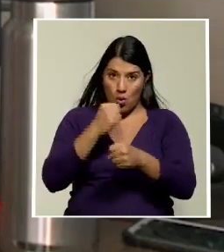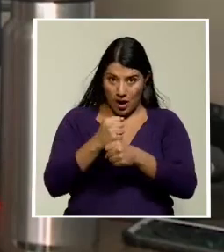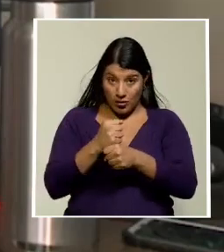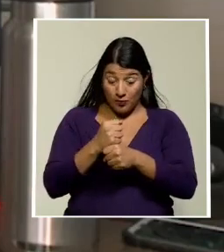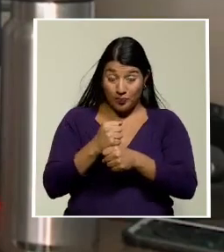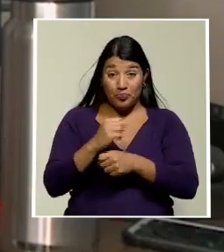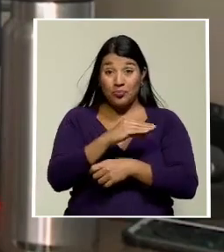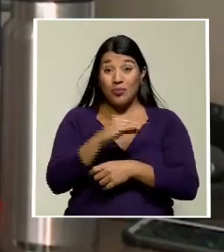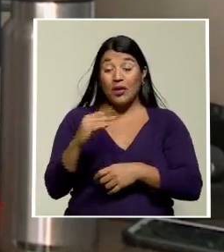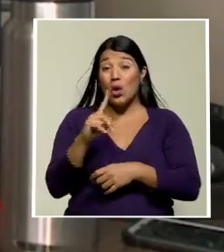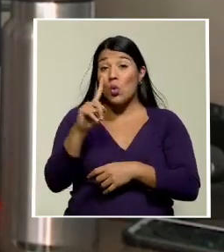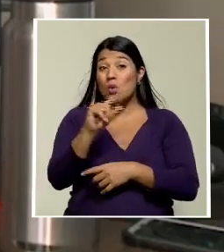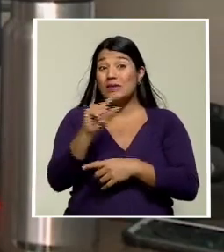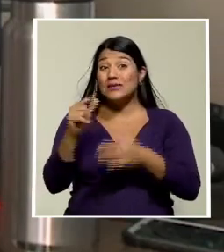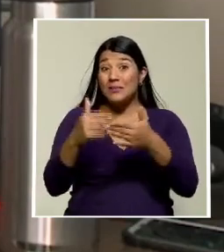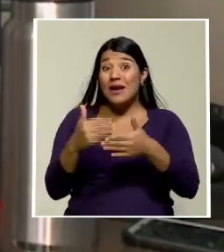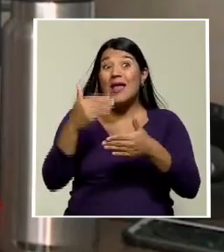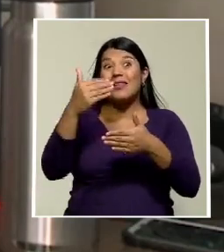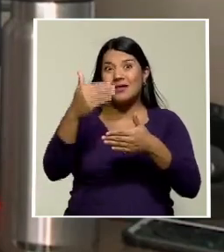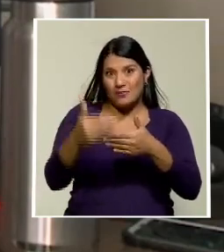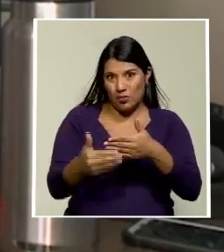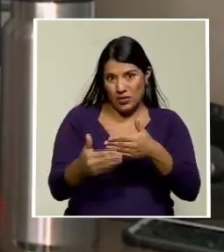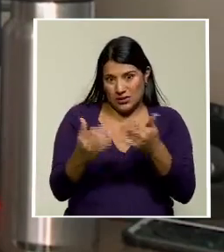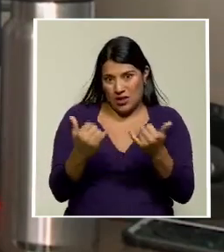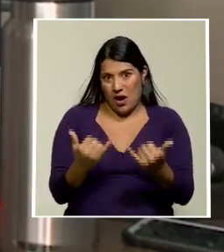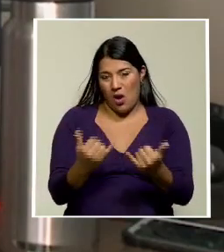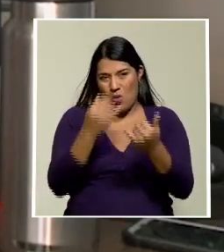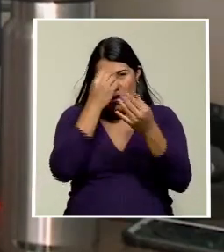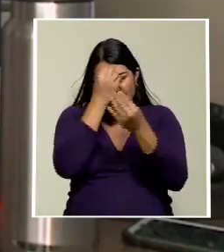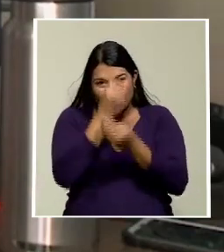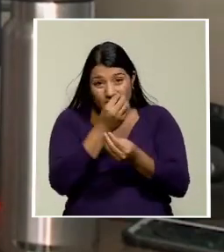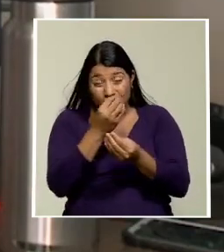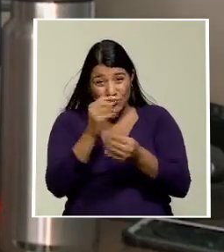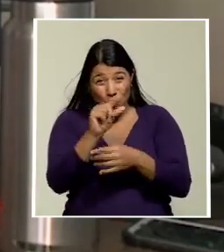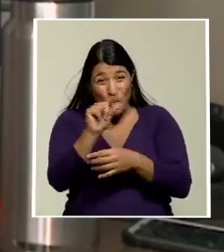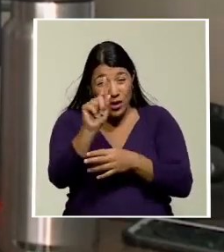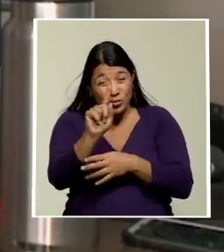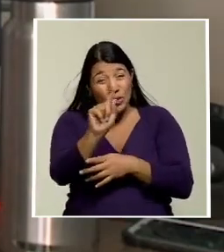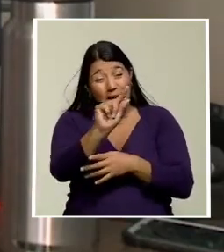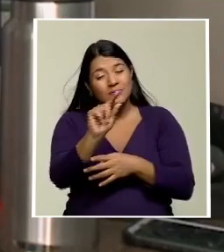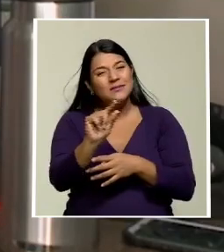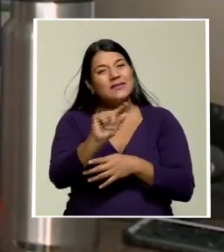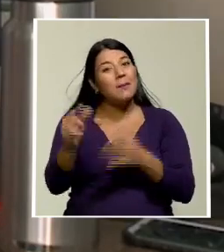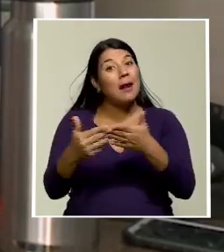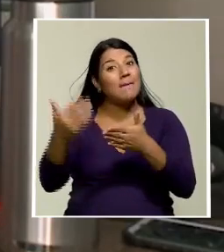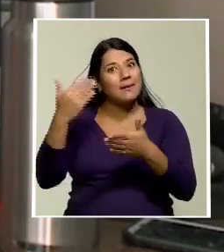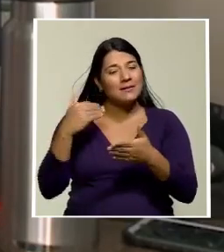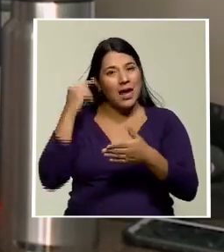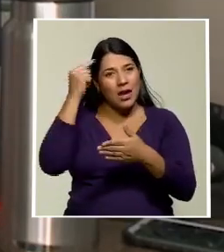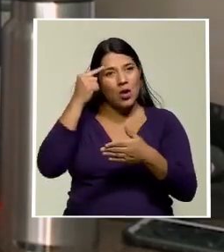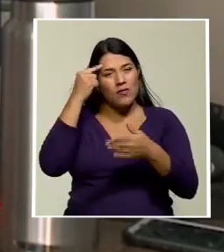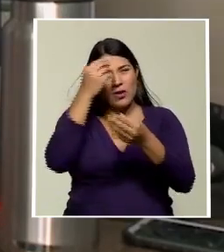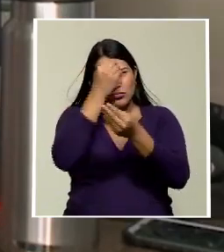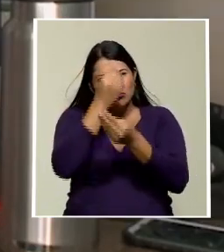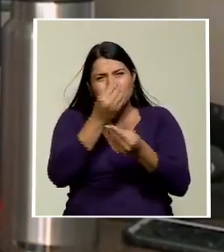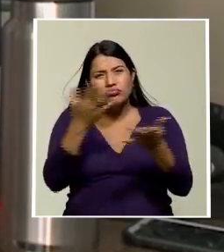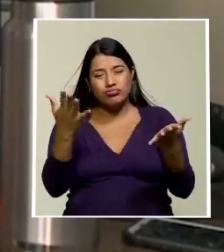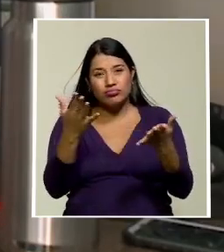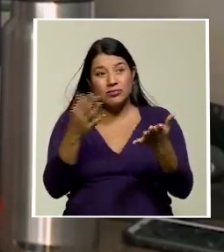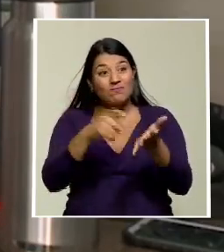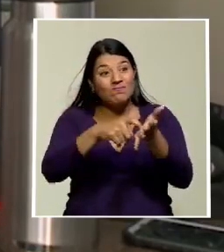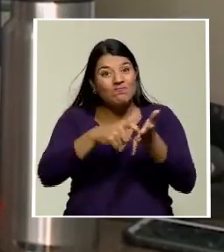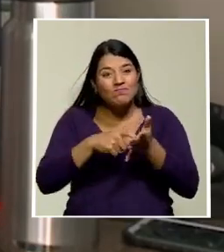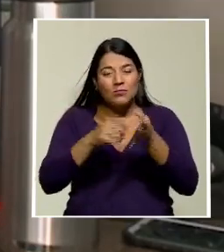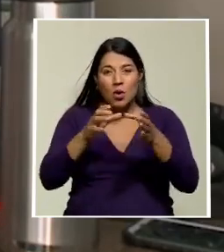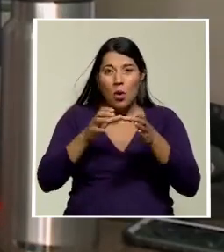anunciado que se aprobaba la certificación o que se exigía la certificación, ya han habido cerca de un 15%